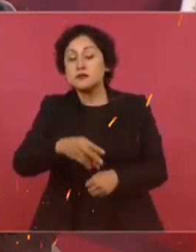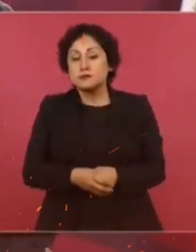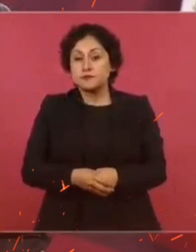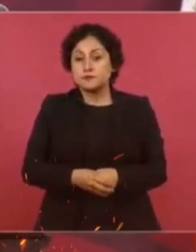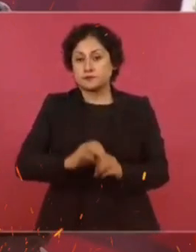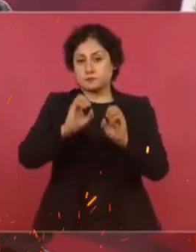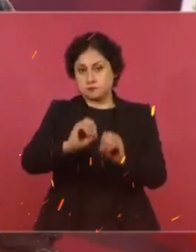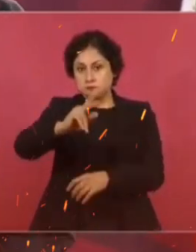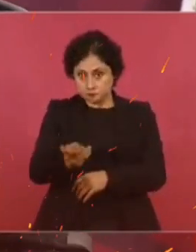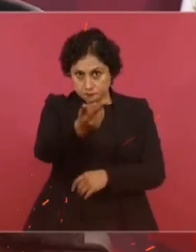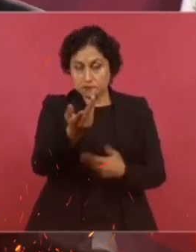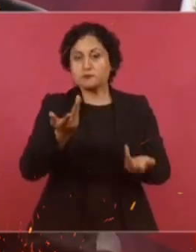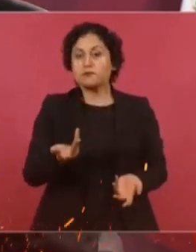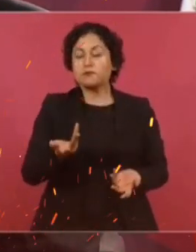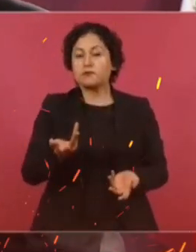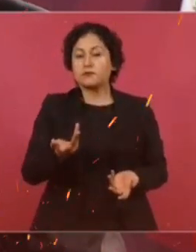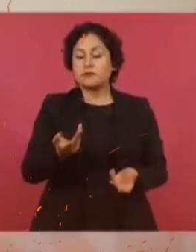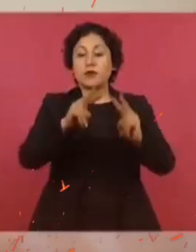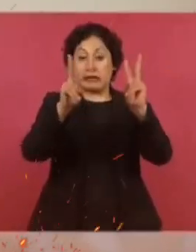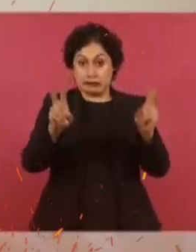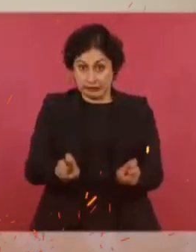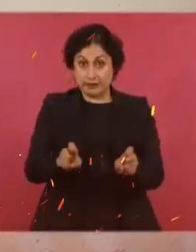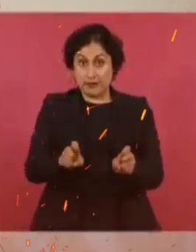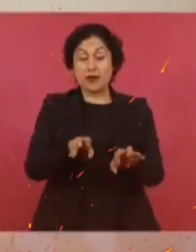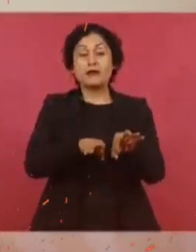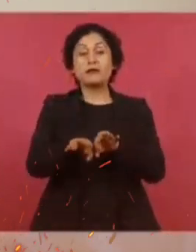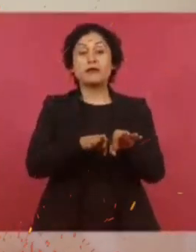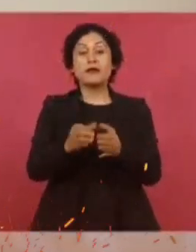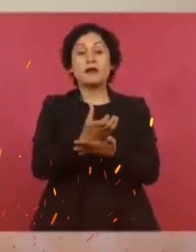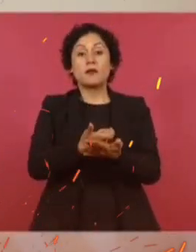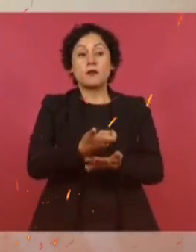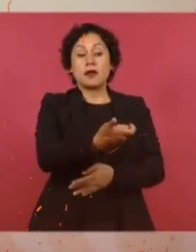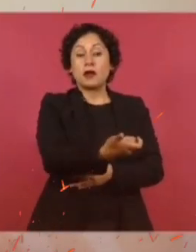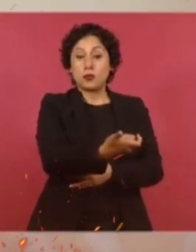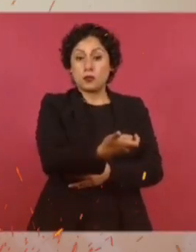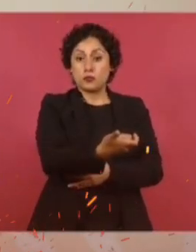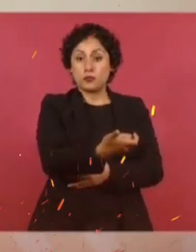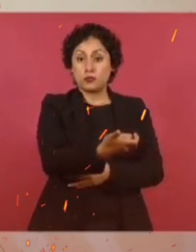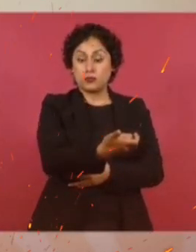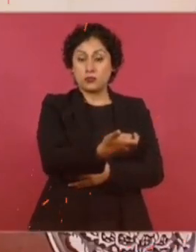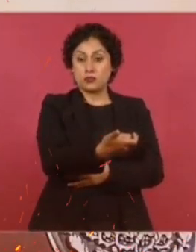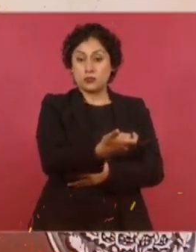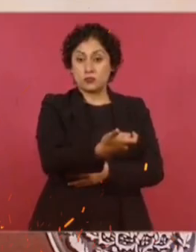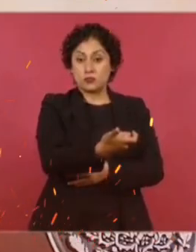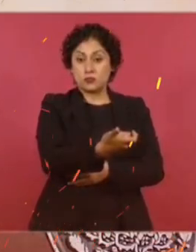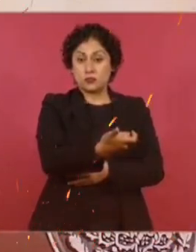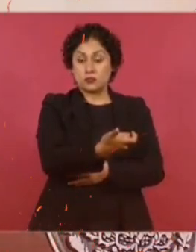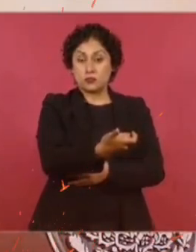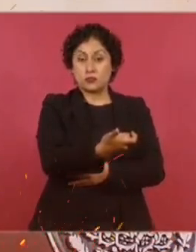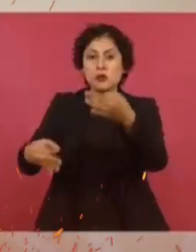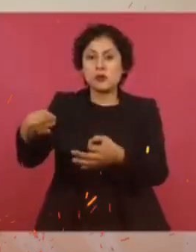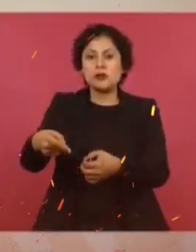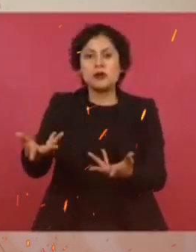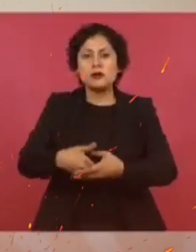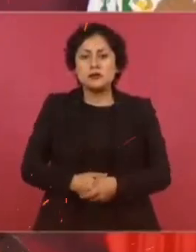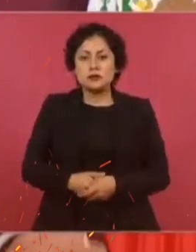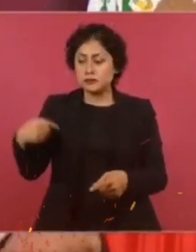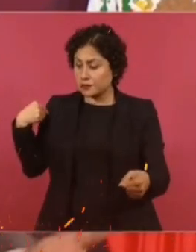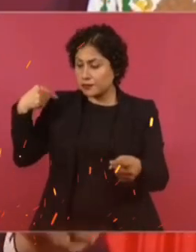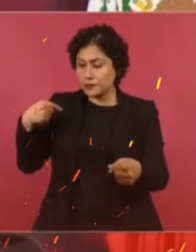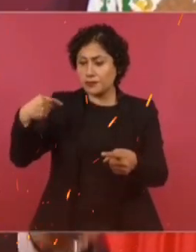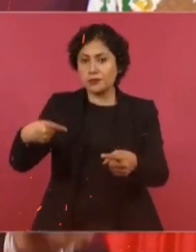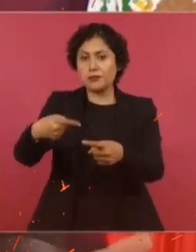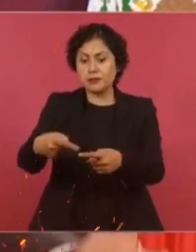el salario de los trabajadores por abajo de la media mundial. ¿Qué han hecho